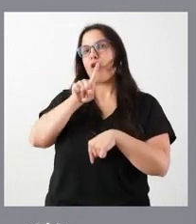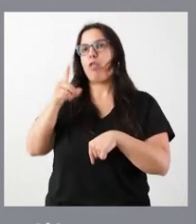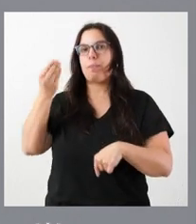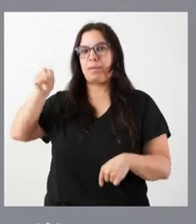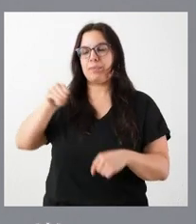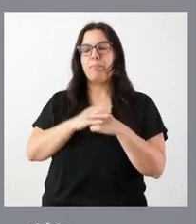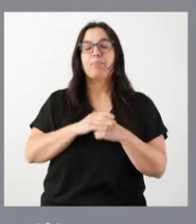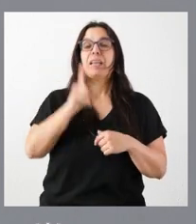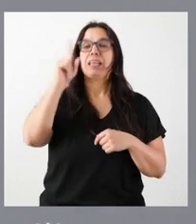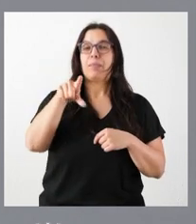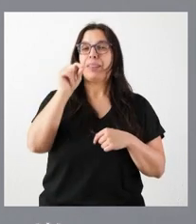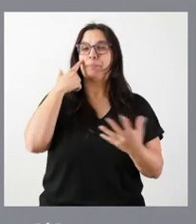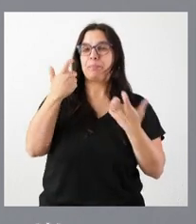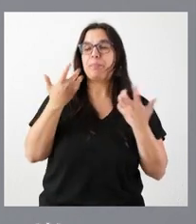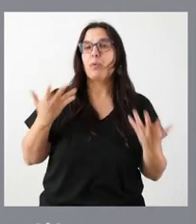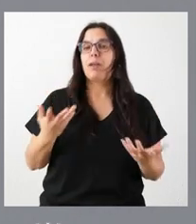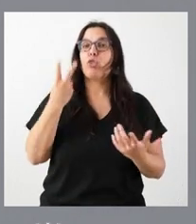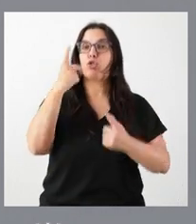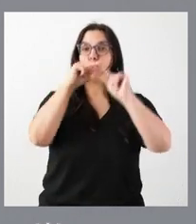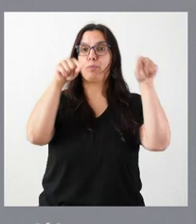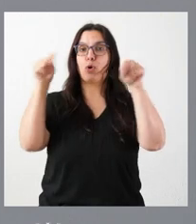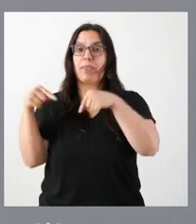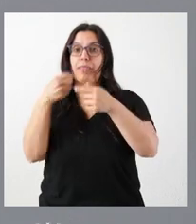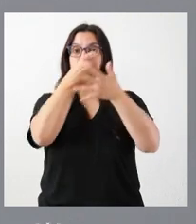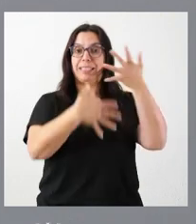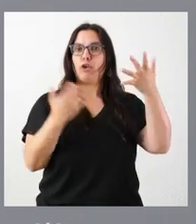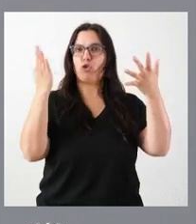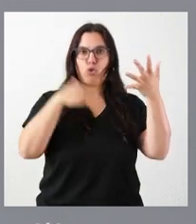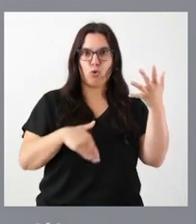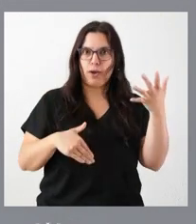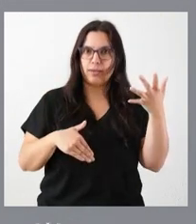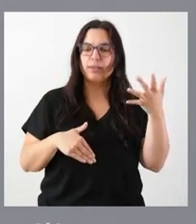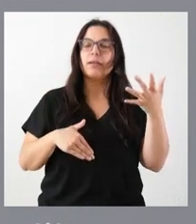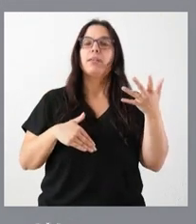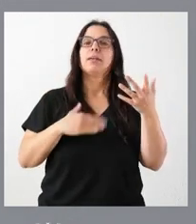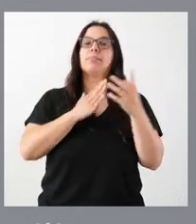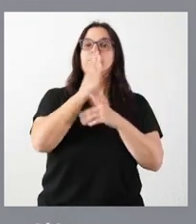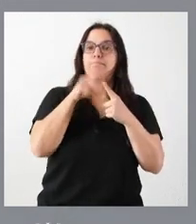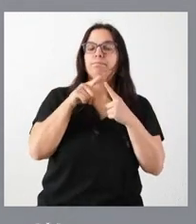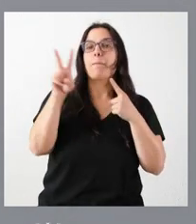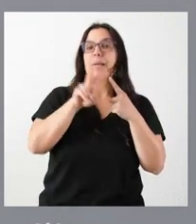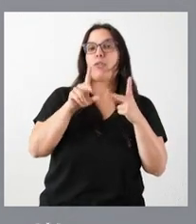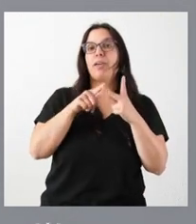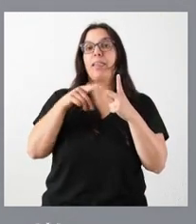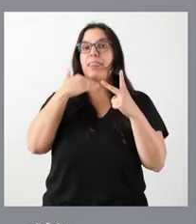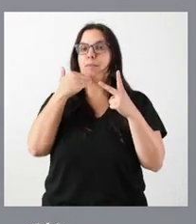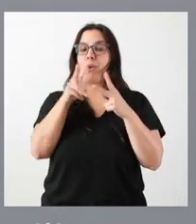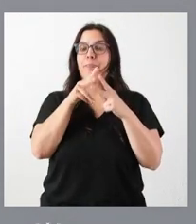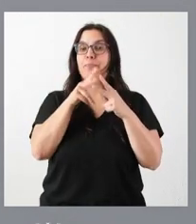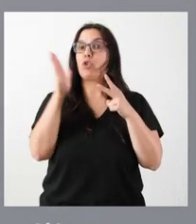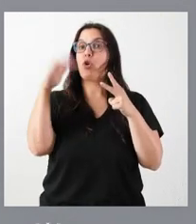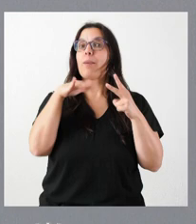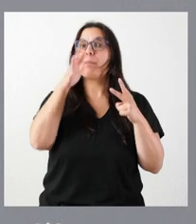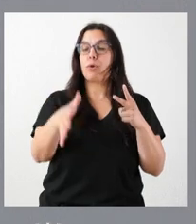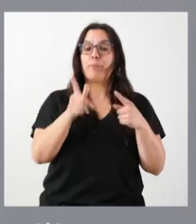Significarles, como ven ustedes, que hay dos provincias que no están aquí incluidas en esta relación. Por un lado, Valladolid y por otro, Zamora. El caso de Valladolid